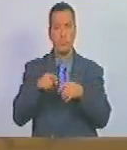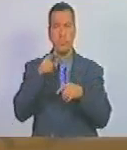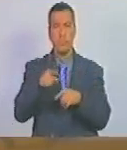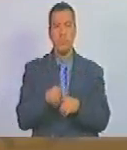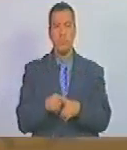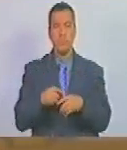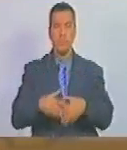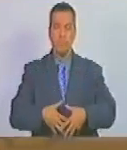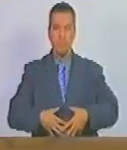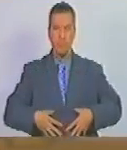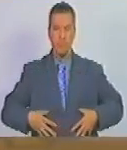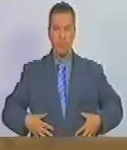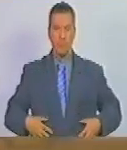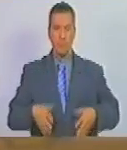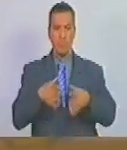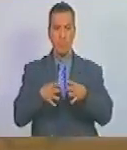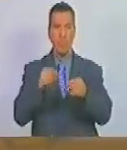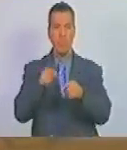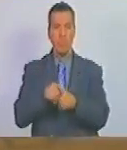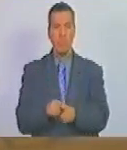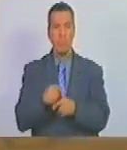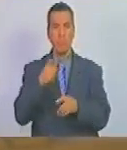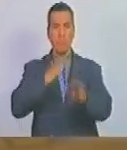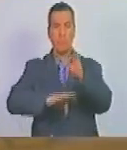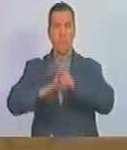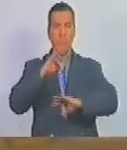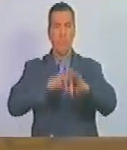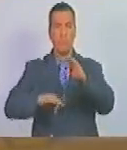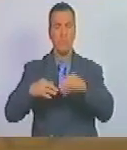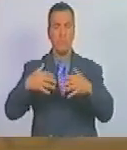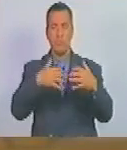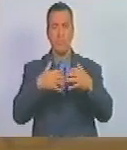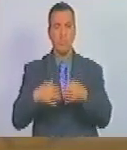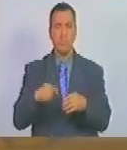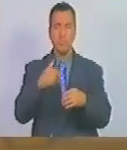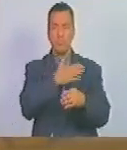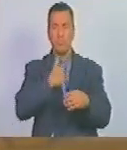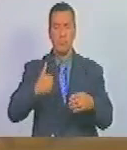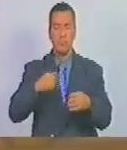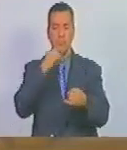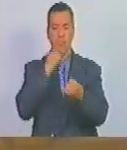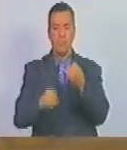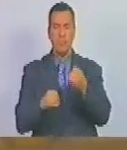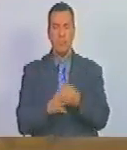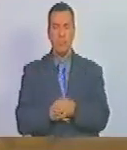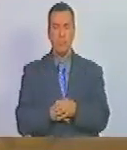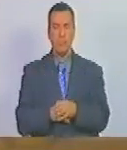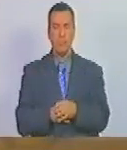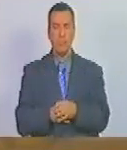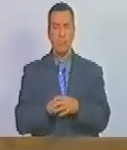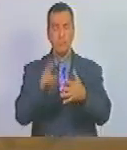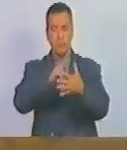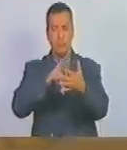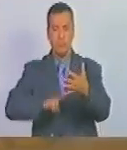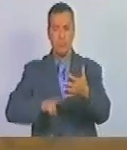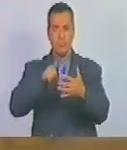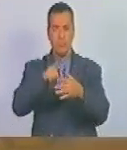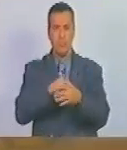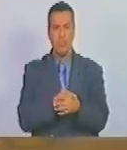el útero vienen preparadas para luchar quiero finalizar leyendo